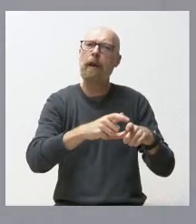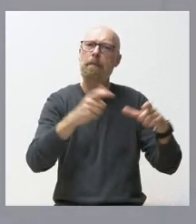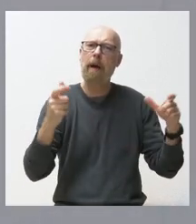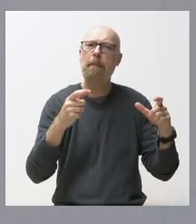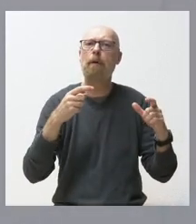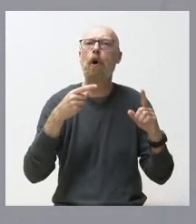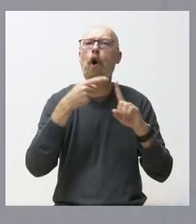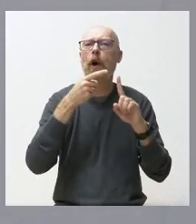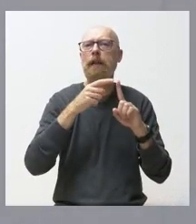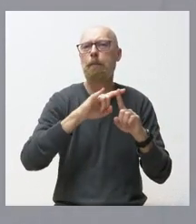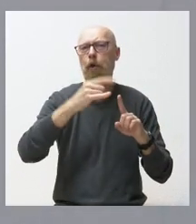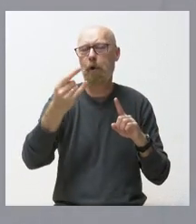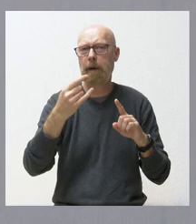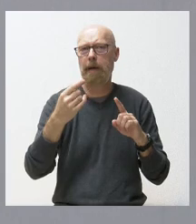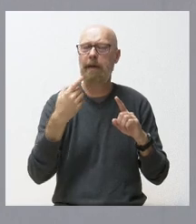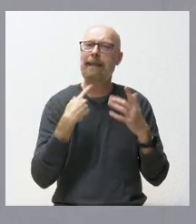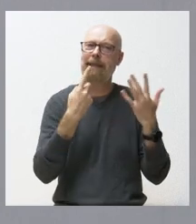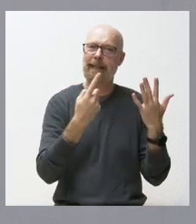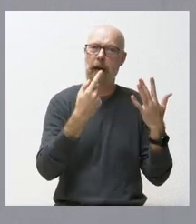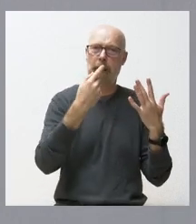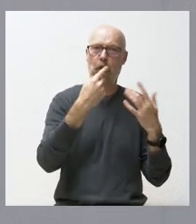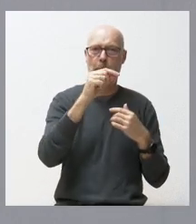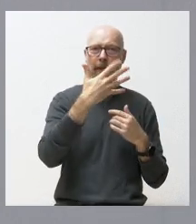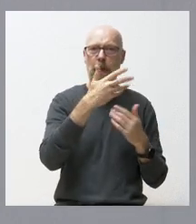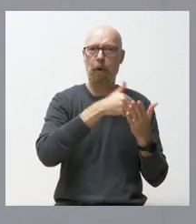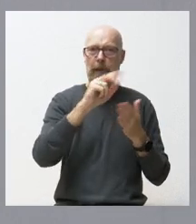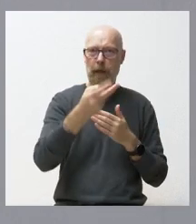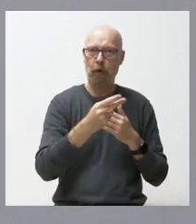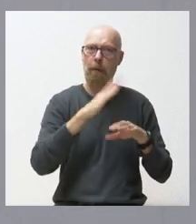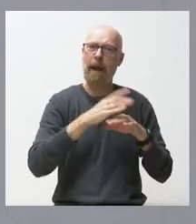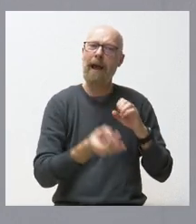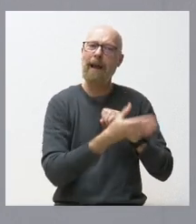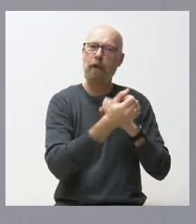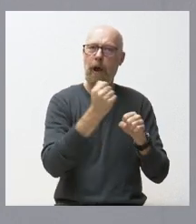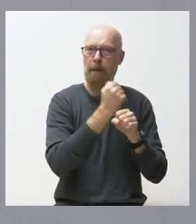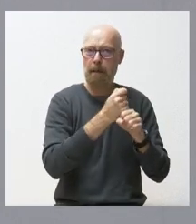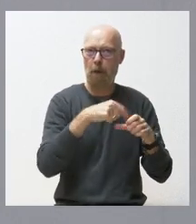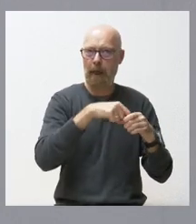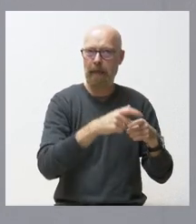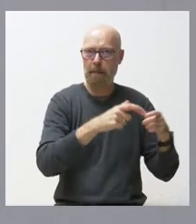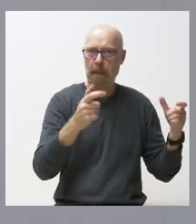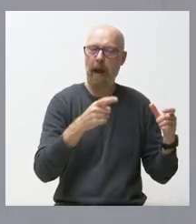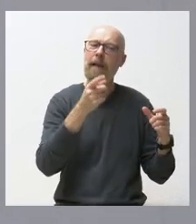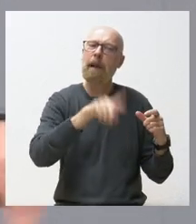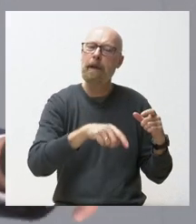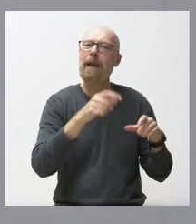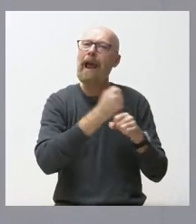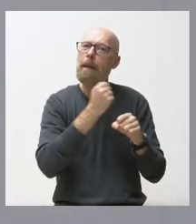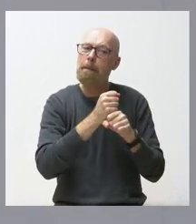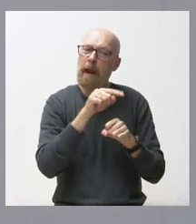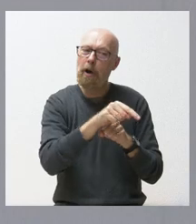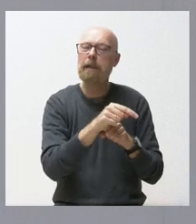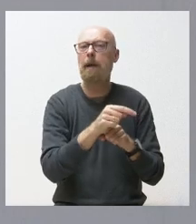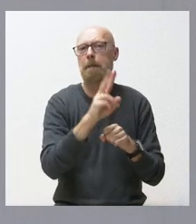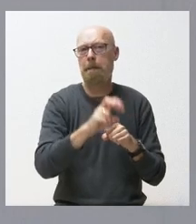rural, 6,5 millones de euros para esta creación de empleo y también que este empleo sea útil en todo lo que tiene que ver la limpieza